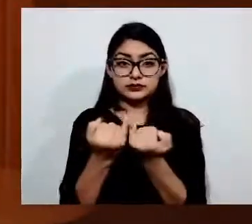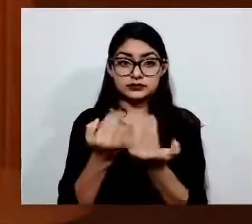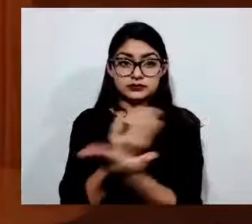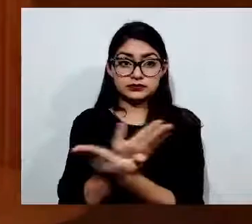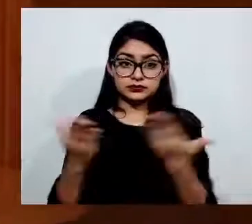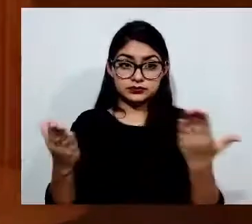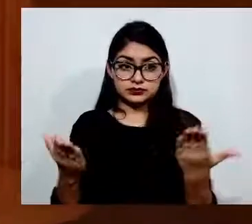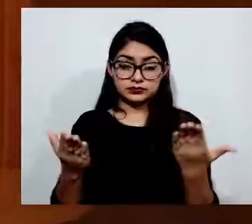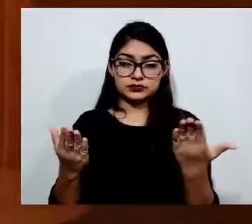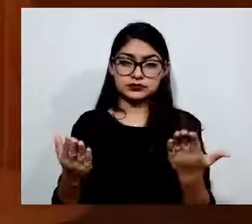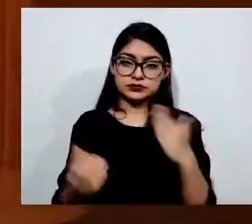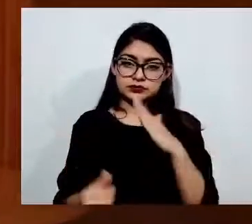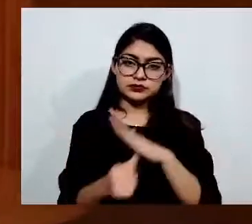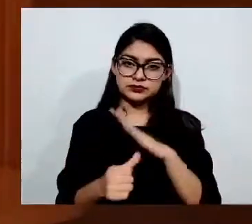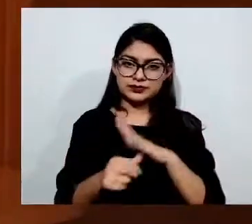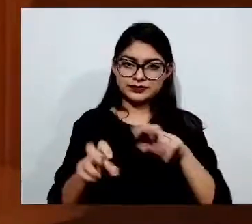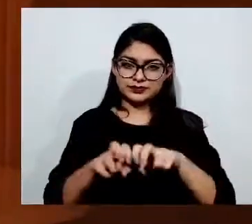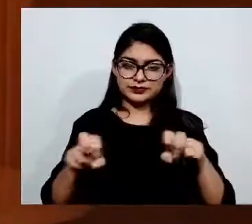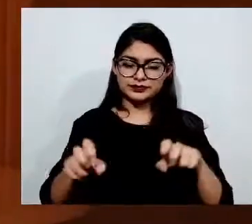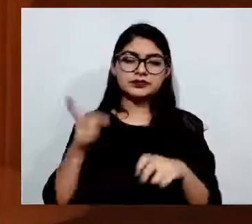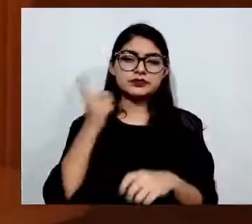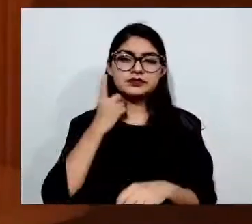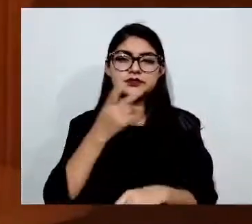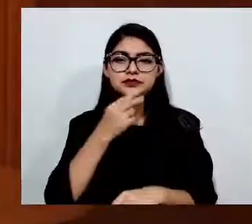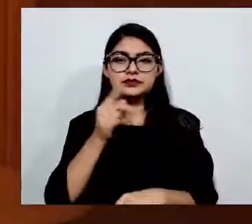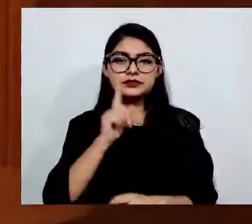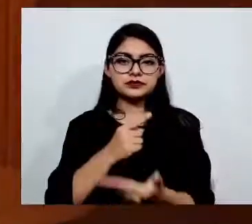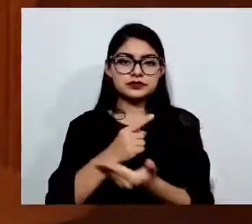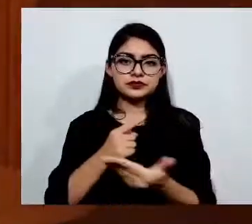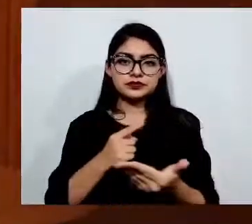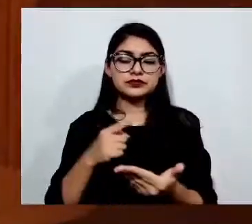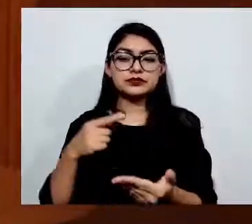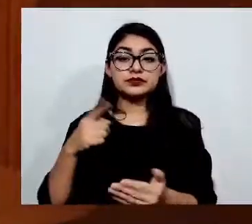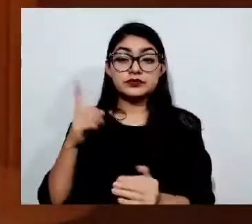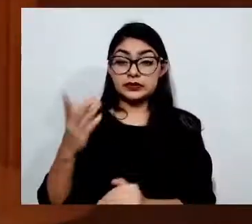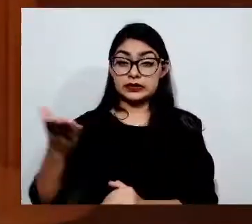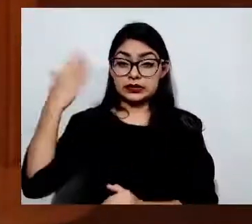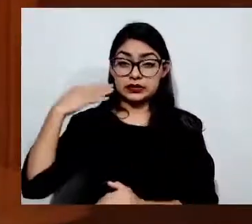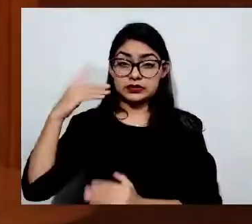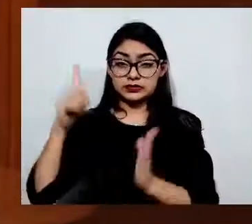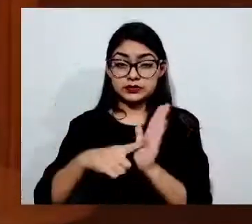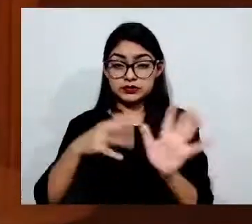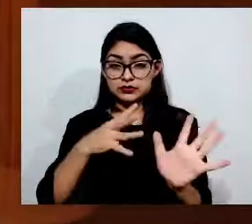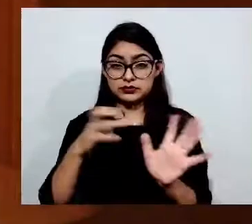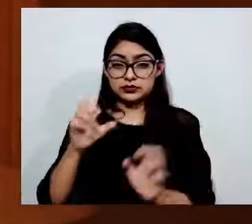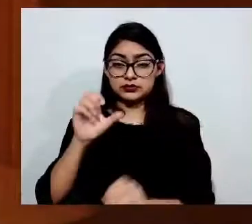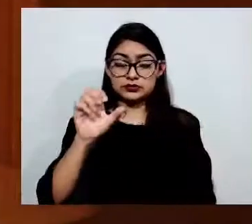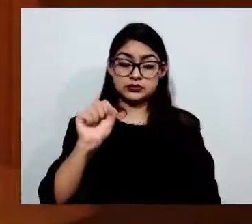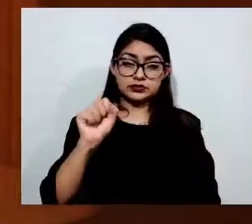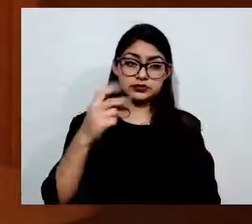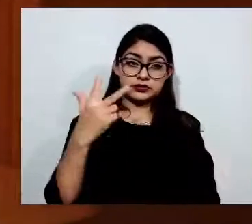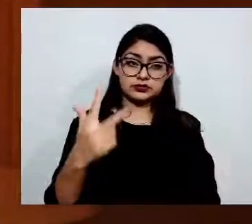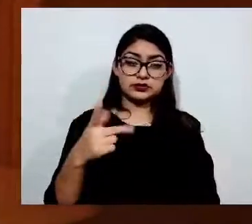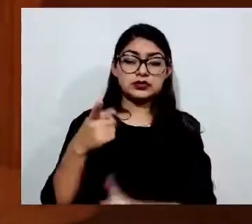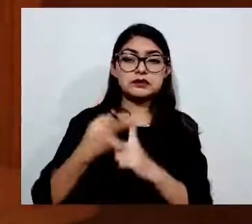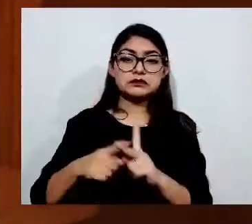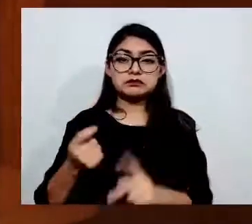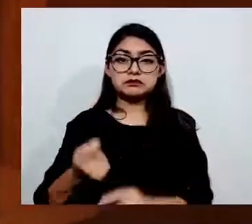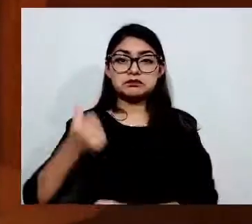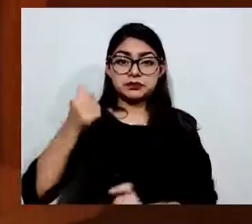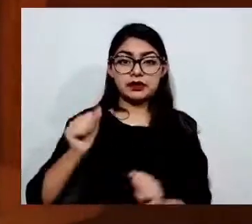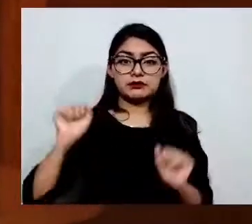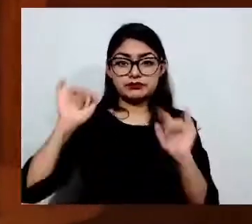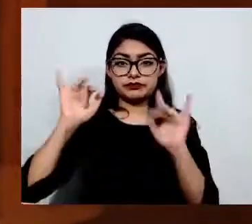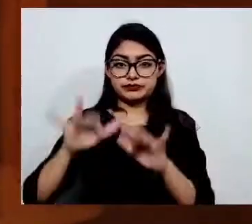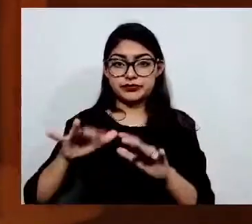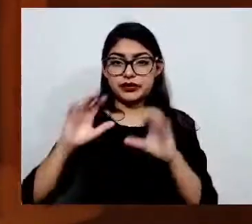1988 se celebró el primer Congreso de Trabajadoras del Hogar. En esa oportunidad se conformó